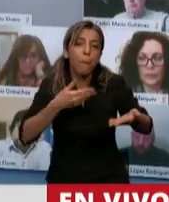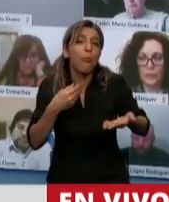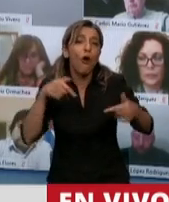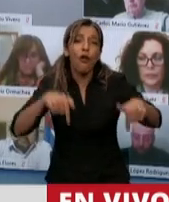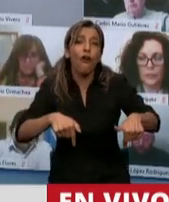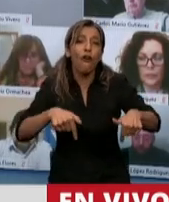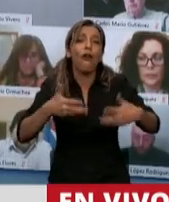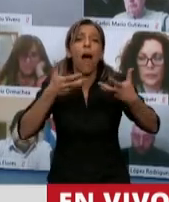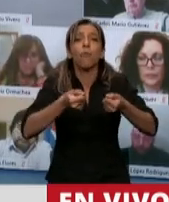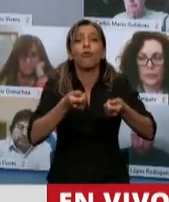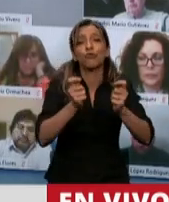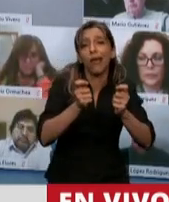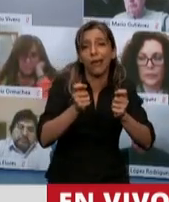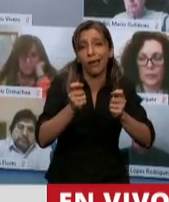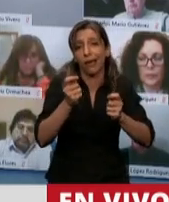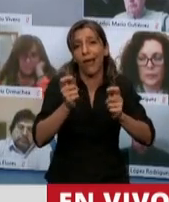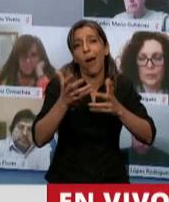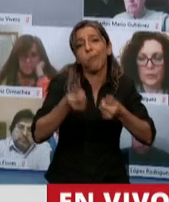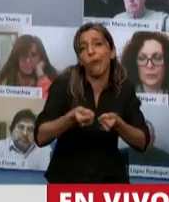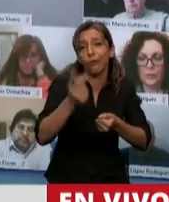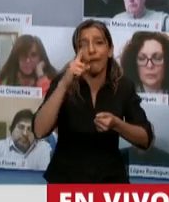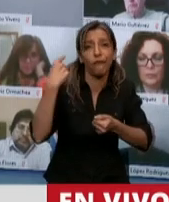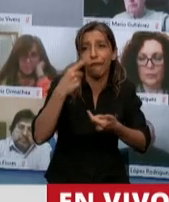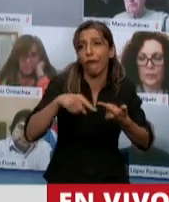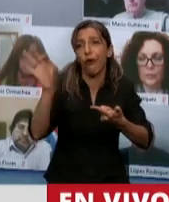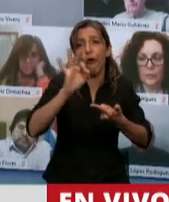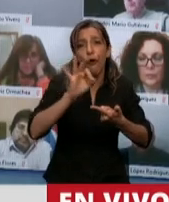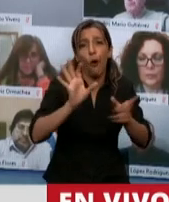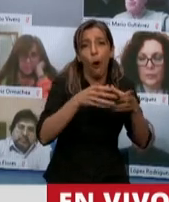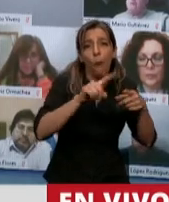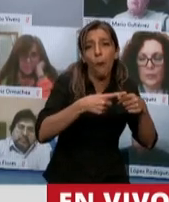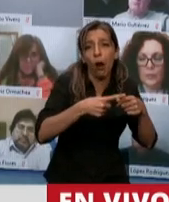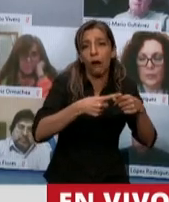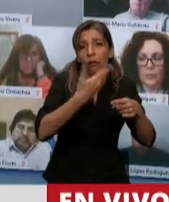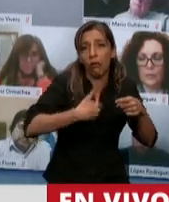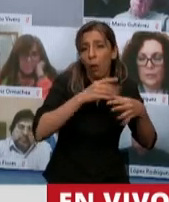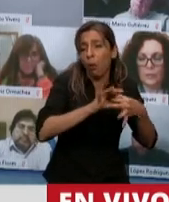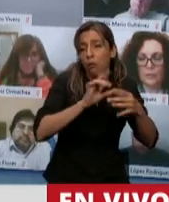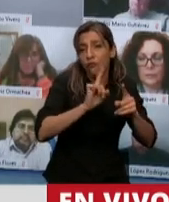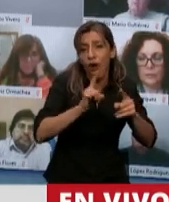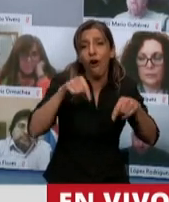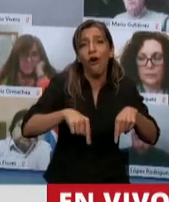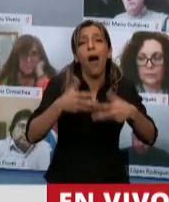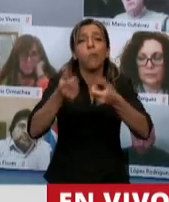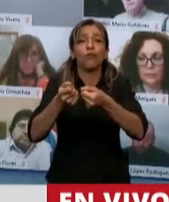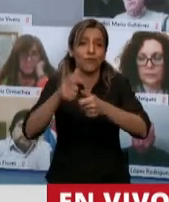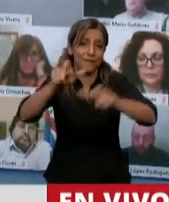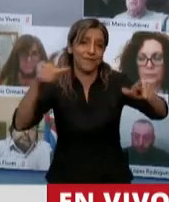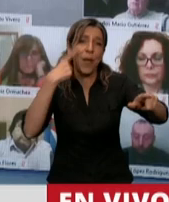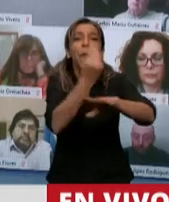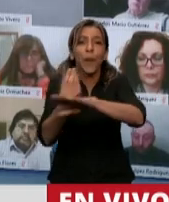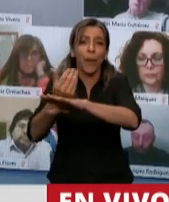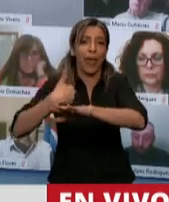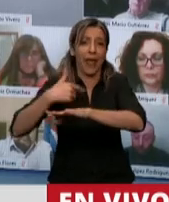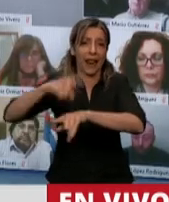necesitando trabajo, acompañamiento, acompañamiento en el dolor. Así que digo, bueno, ellos se deberán hacer